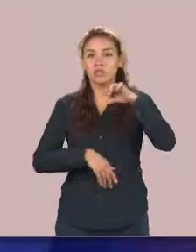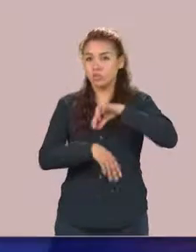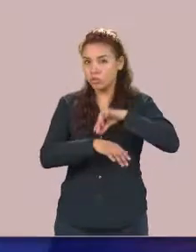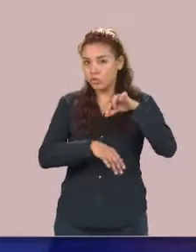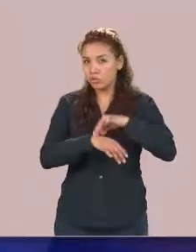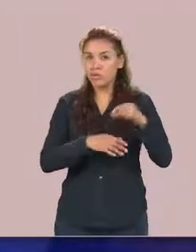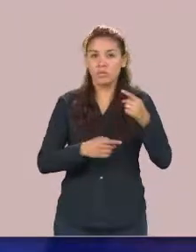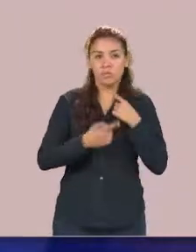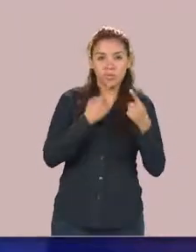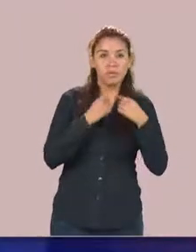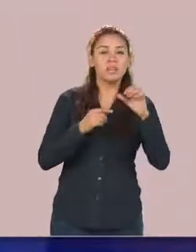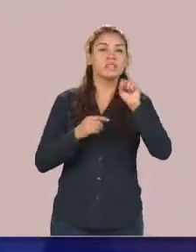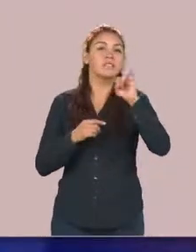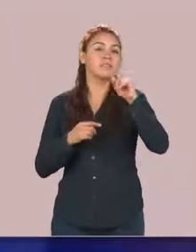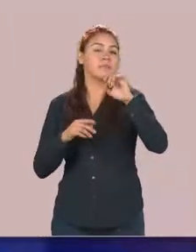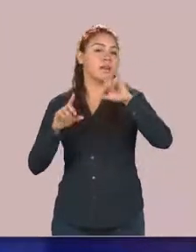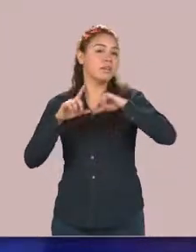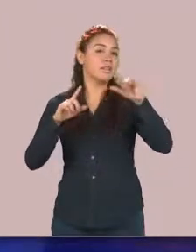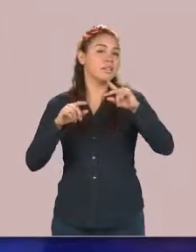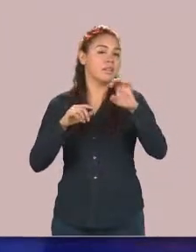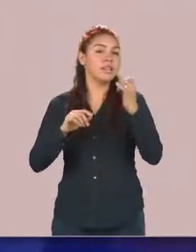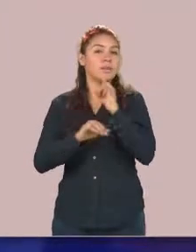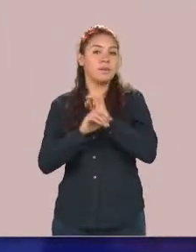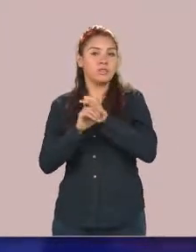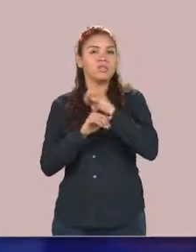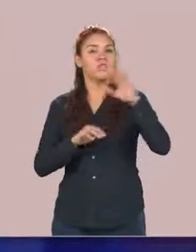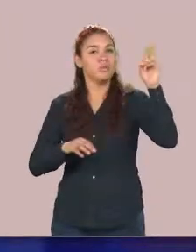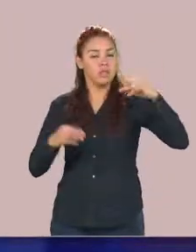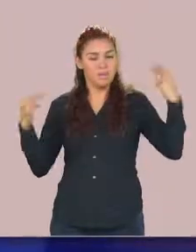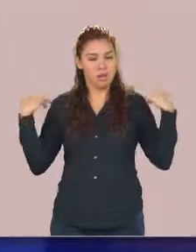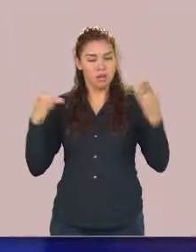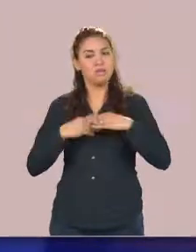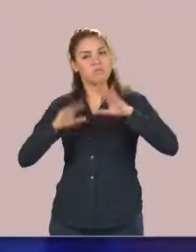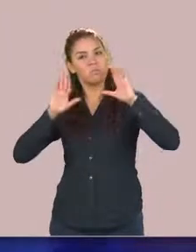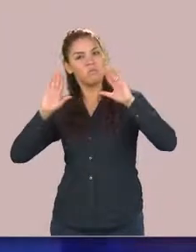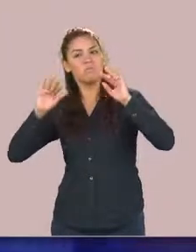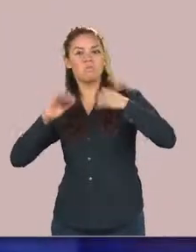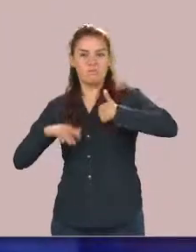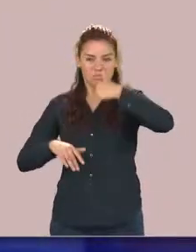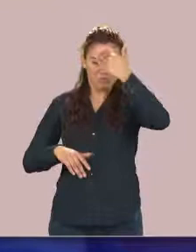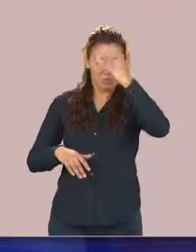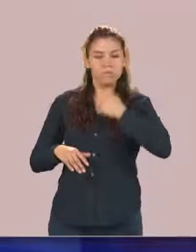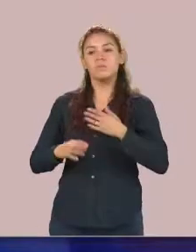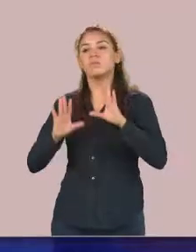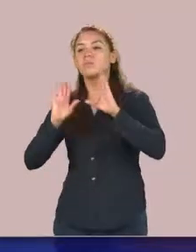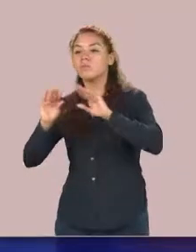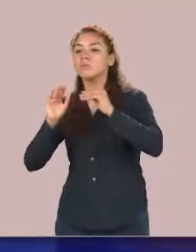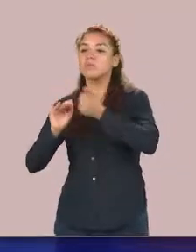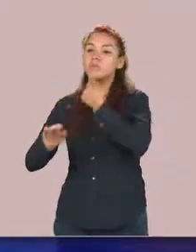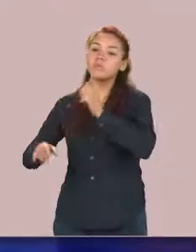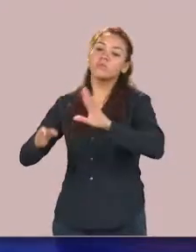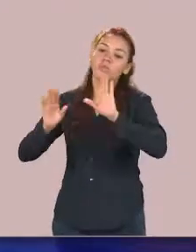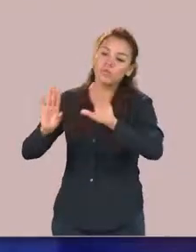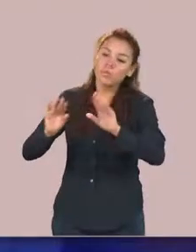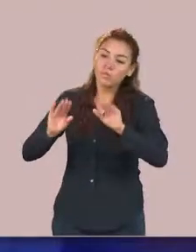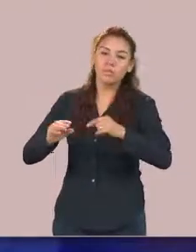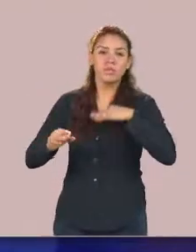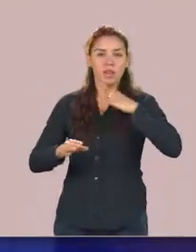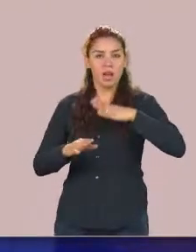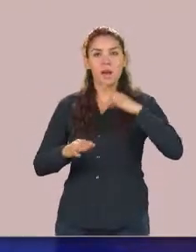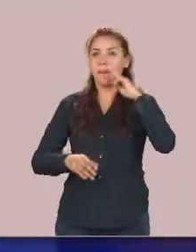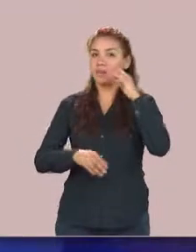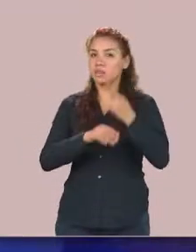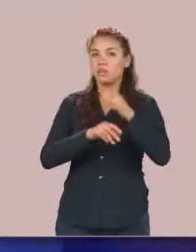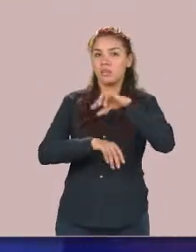sistema nacional de investigadores y tienen un fuerte compromiso en cada temática que el alumno desarrolla tanto en el programa de maestría como en el programa de doctorado